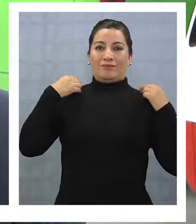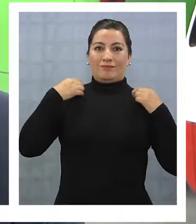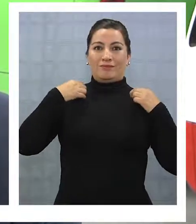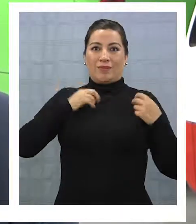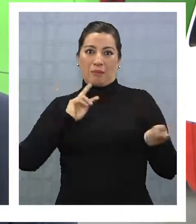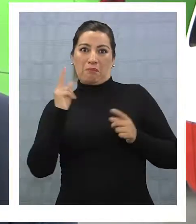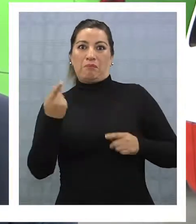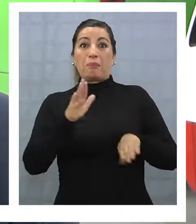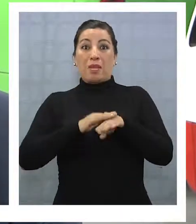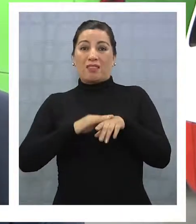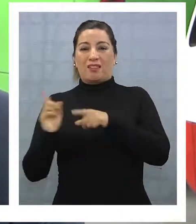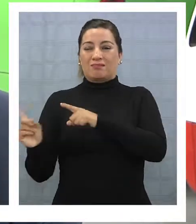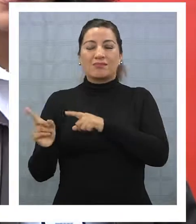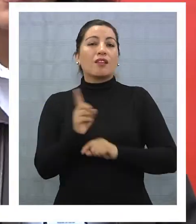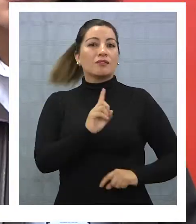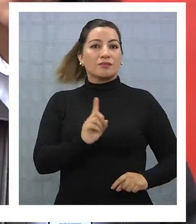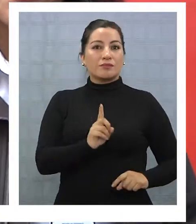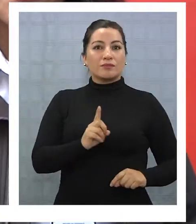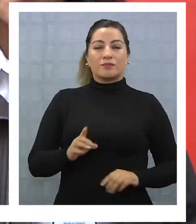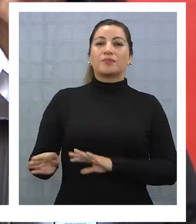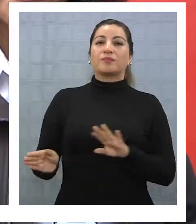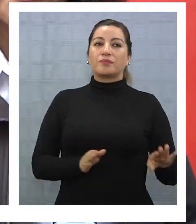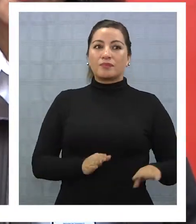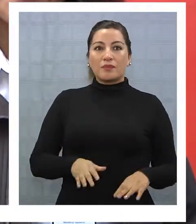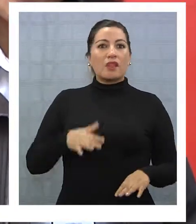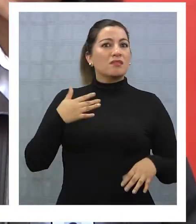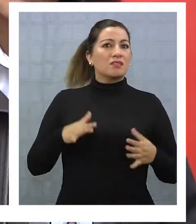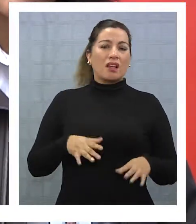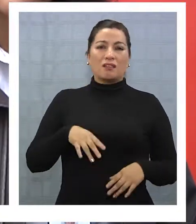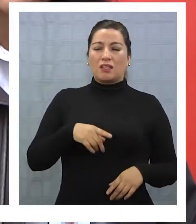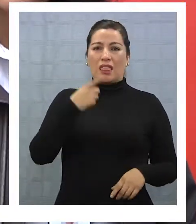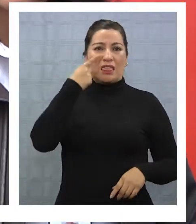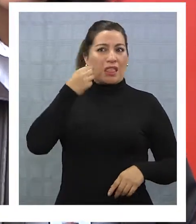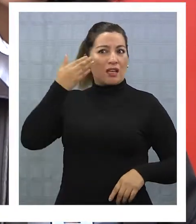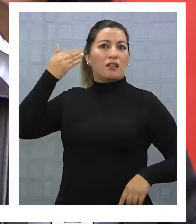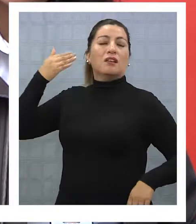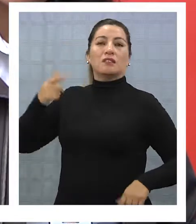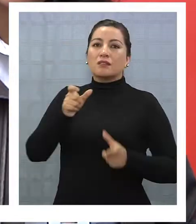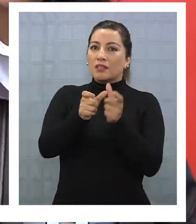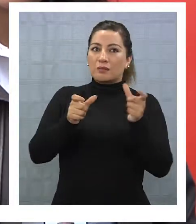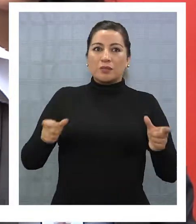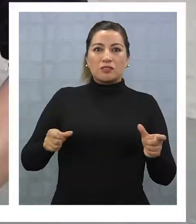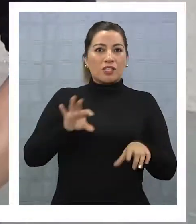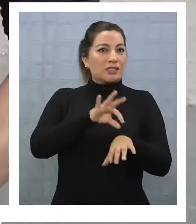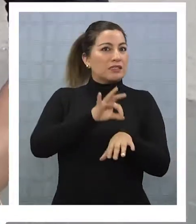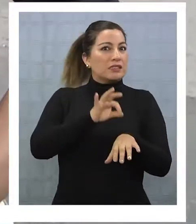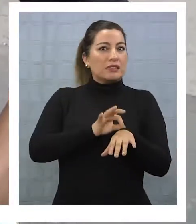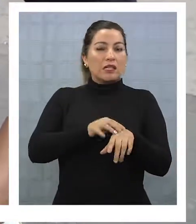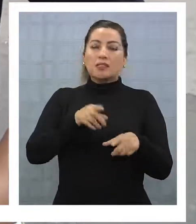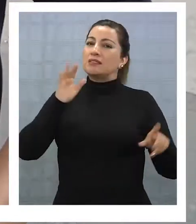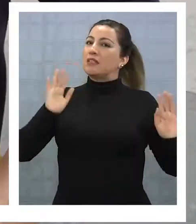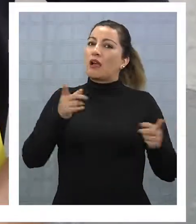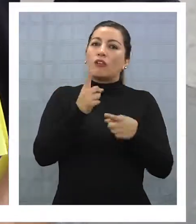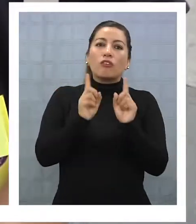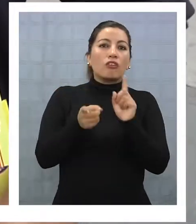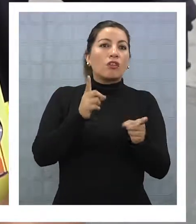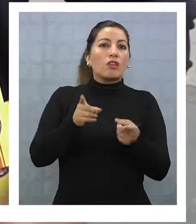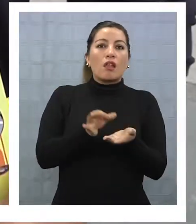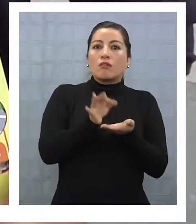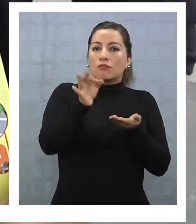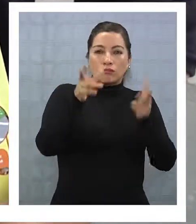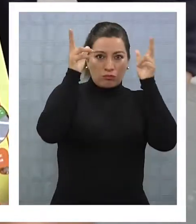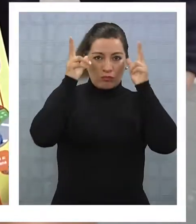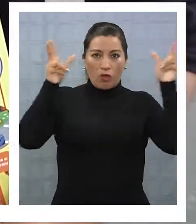Por lo tanto, hay que tratar de evitar eso. Ya desde hace varios días que los operativos de salud están coordinados en el pueblo